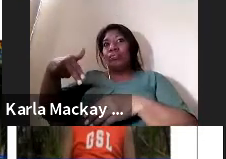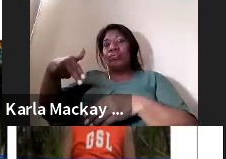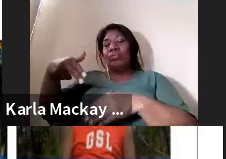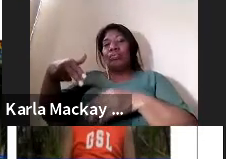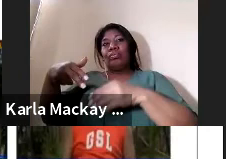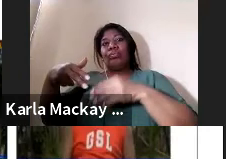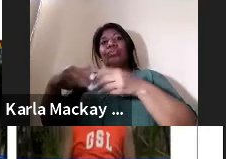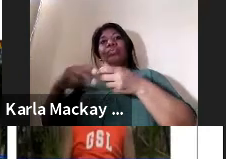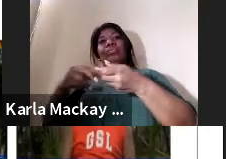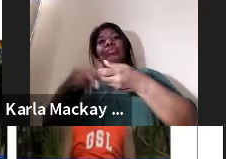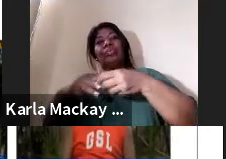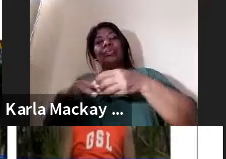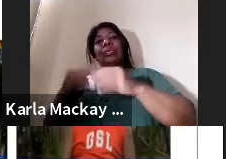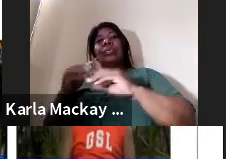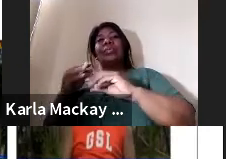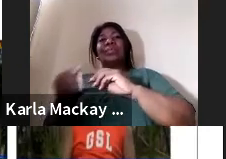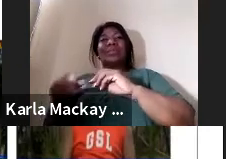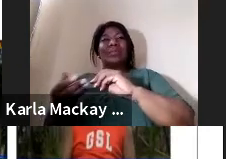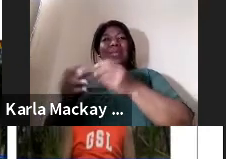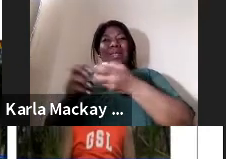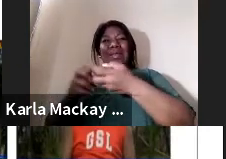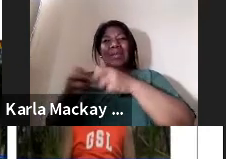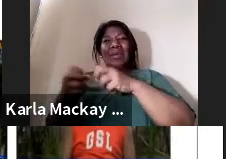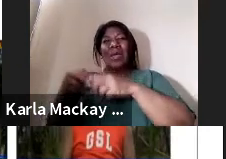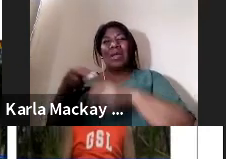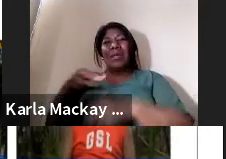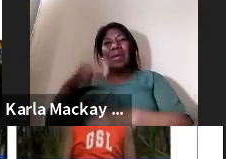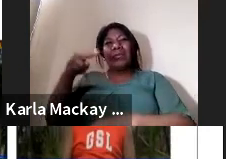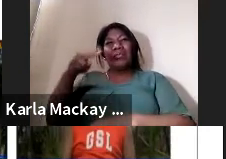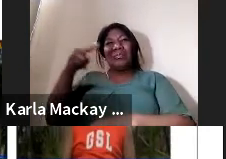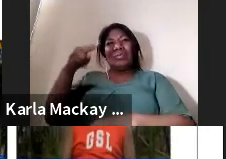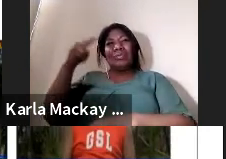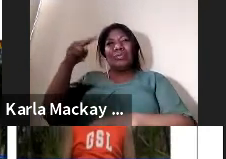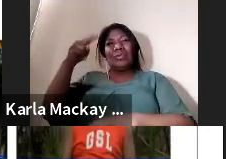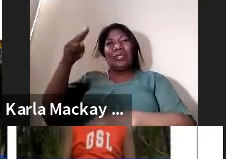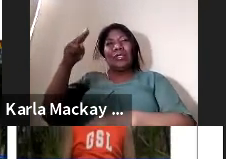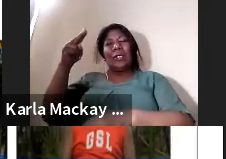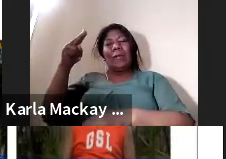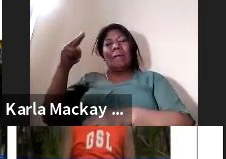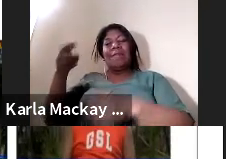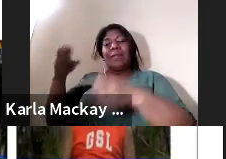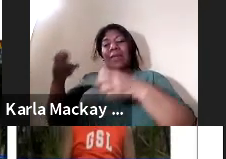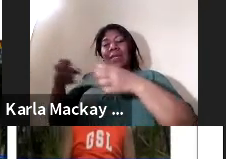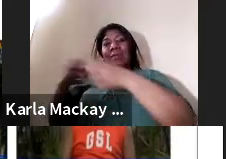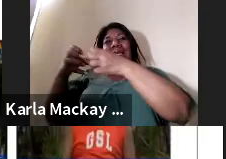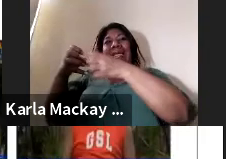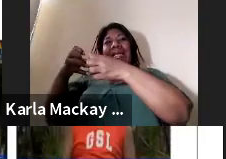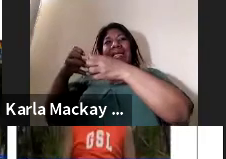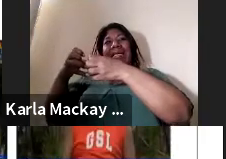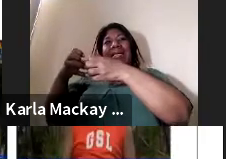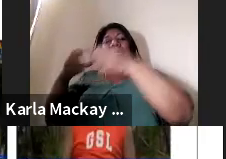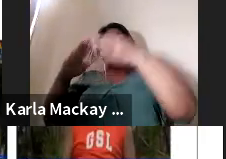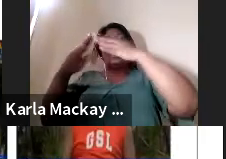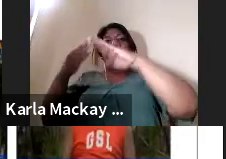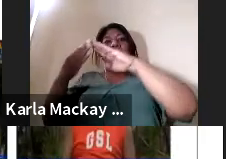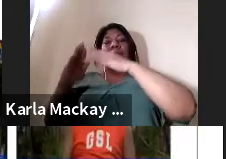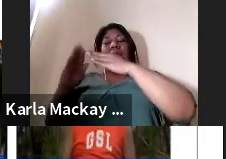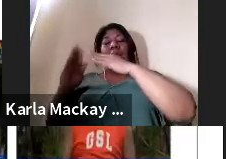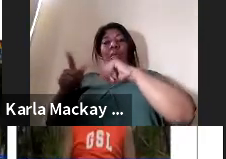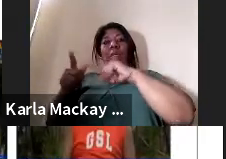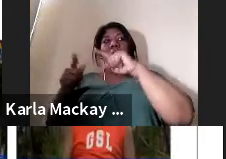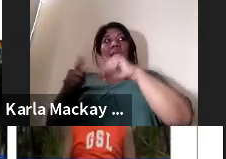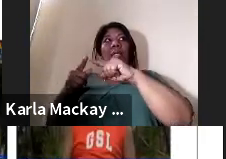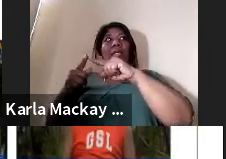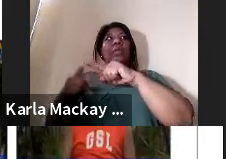de combustible fósil búrquense mediante el funcionamiento de plantas termoeléctricas a las comunidades también hemos aportado a las diferentes